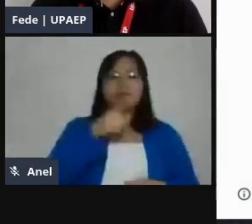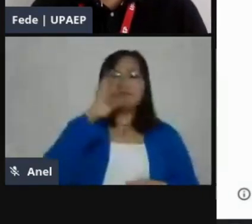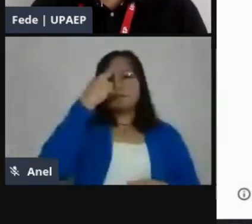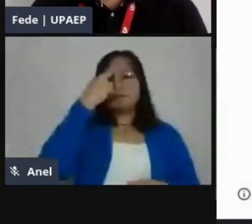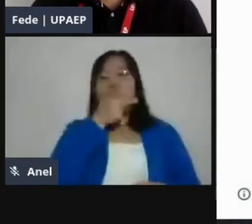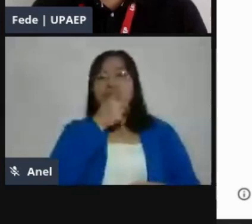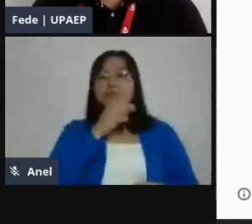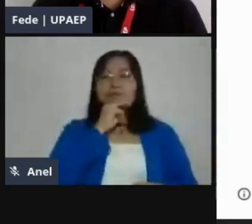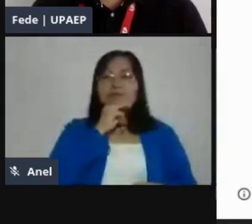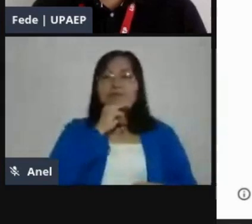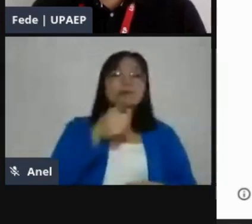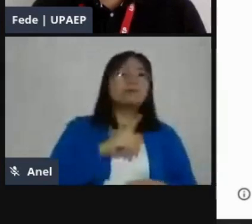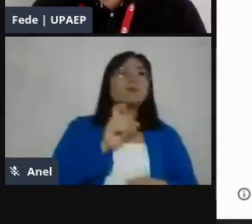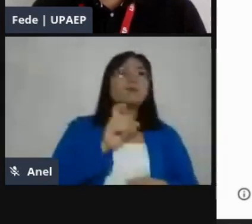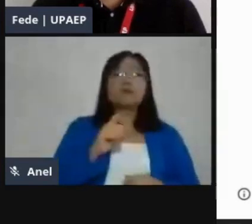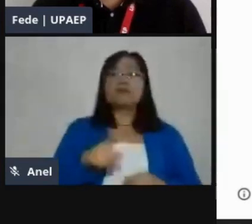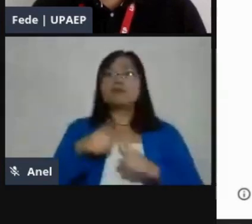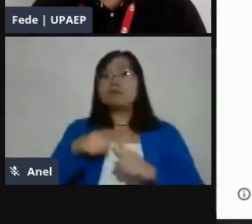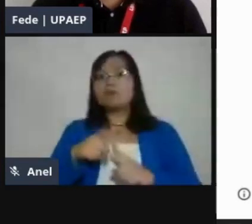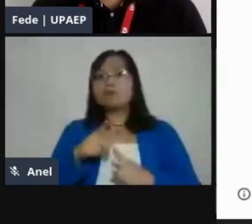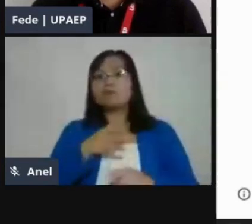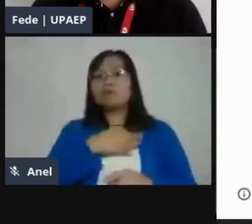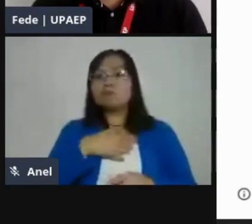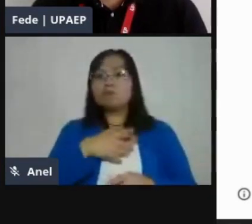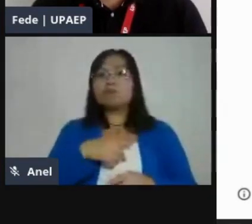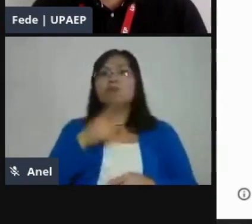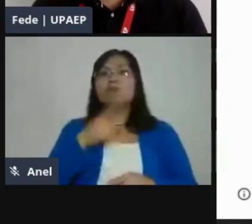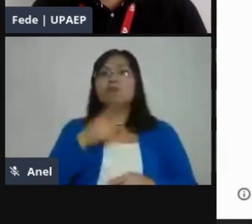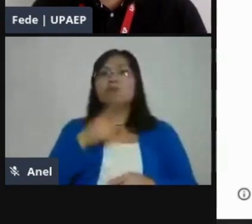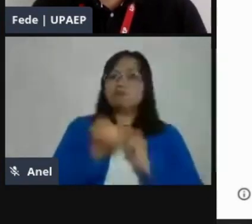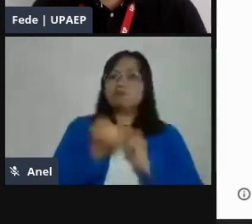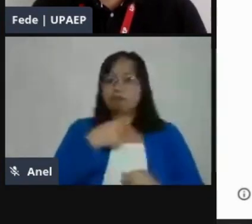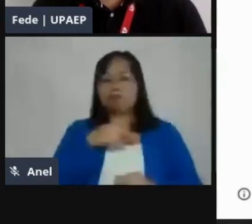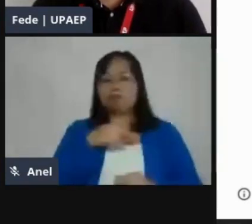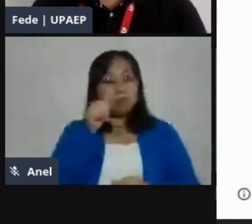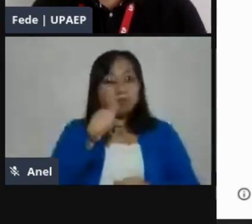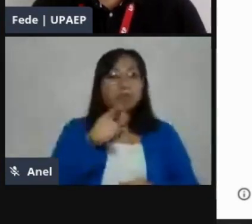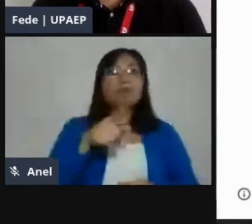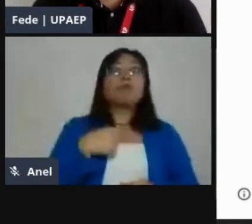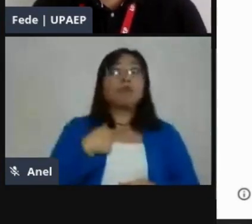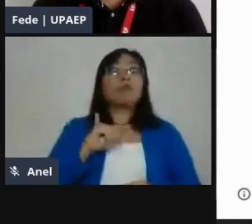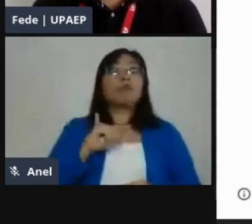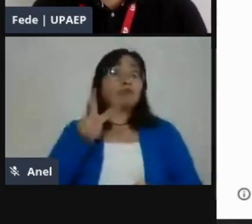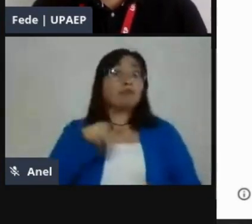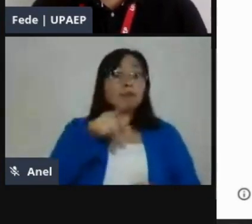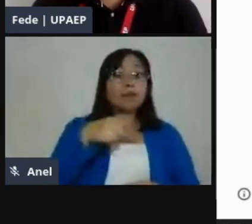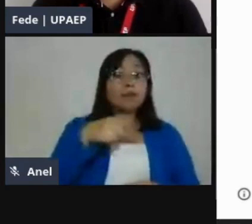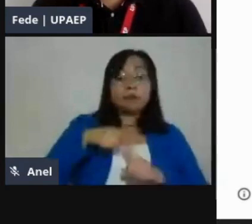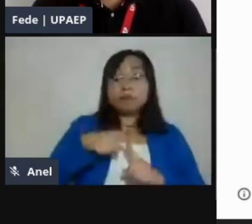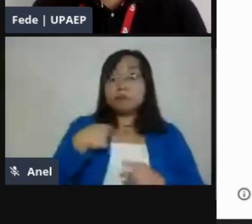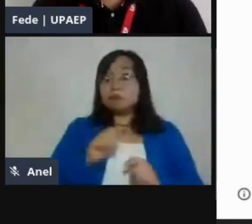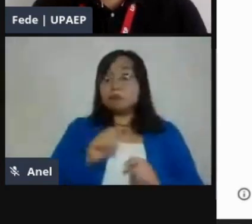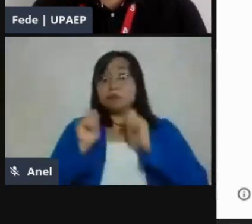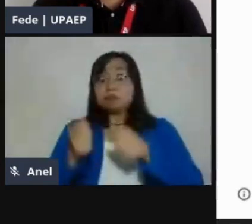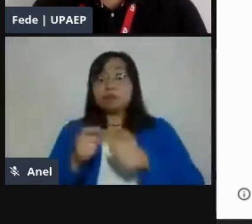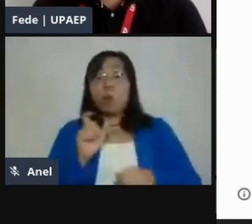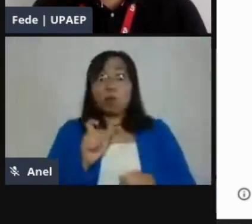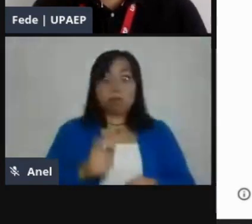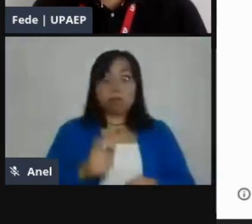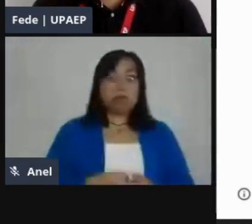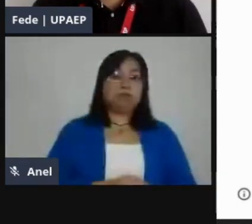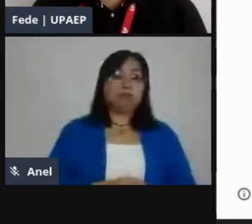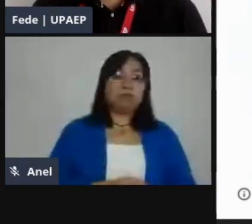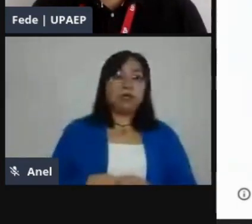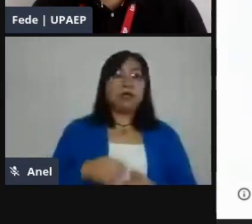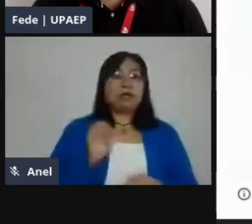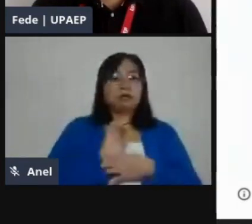muy claro de que, bueno, a mejor ayer no me pude conectar con mi hijo. Pero hoy nos ponemos al corriente porque la actividad es para el viernes, ¿no?